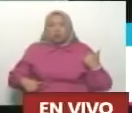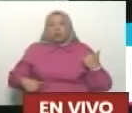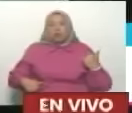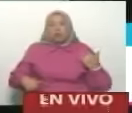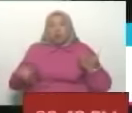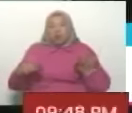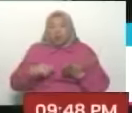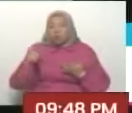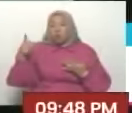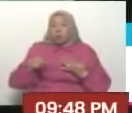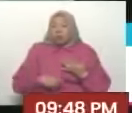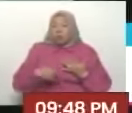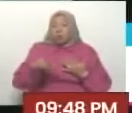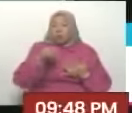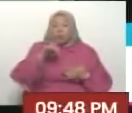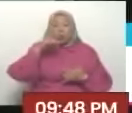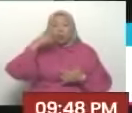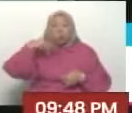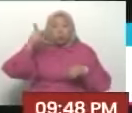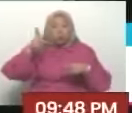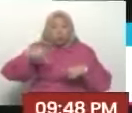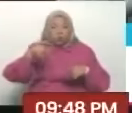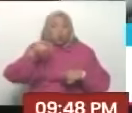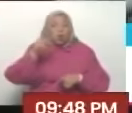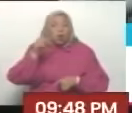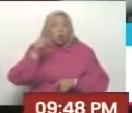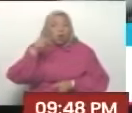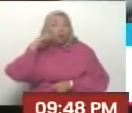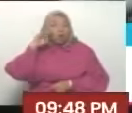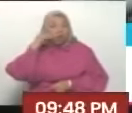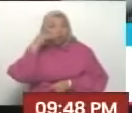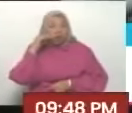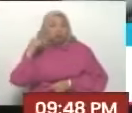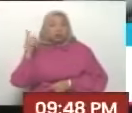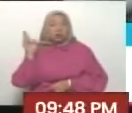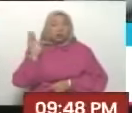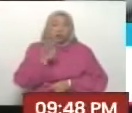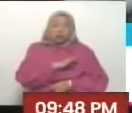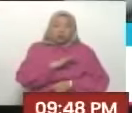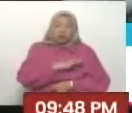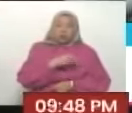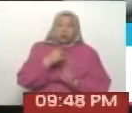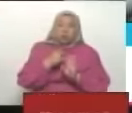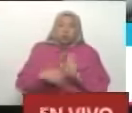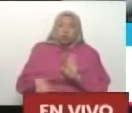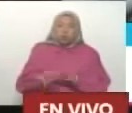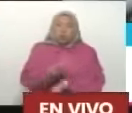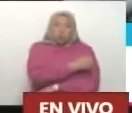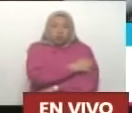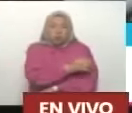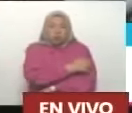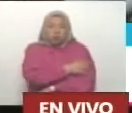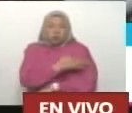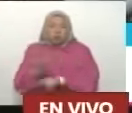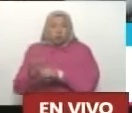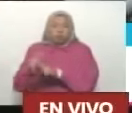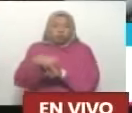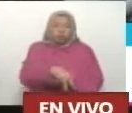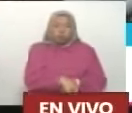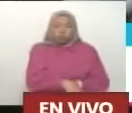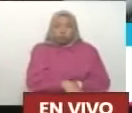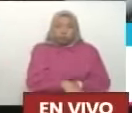plataformas digitales sin ningún tipo de miedo, y aunque la derecha, los apellidos, nos han querido